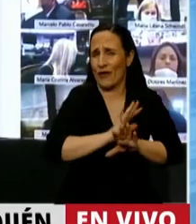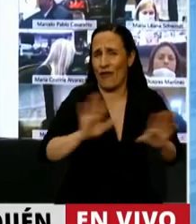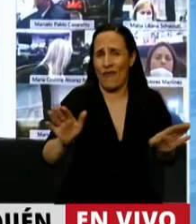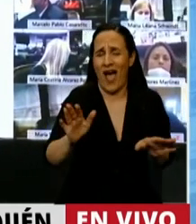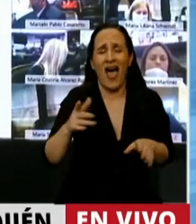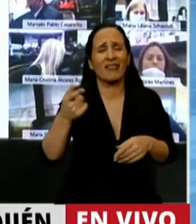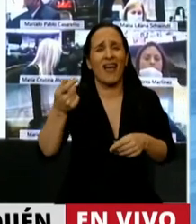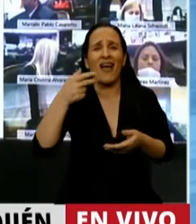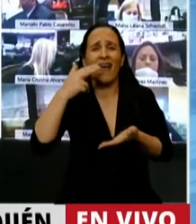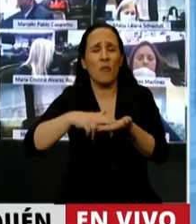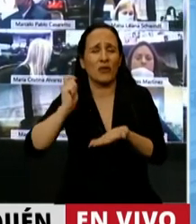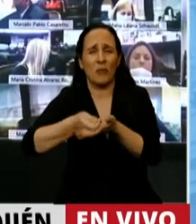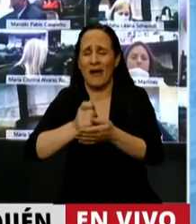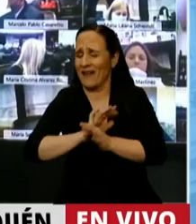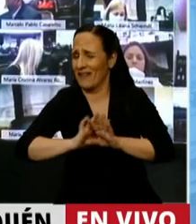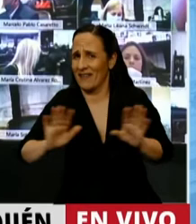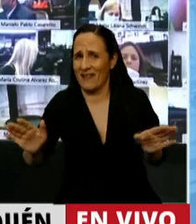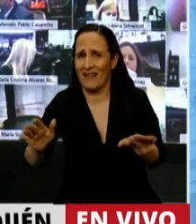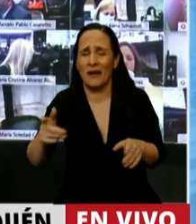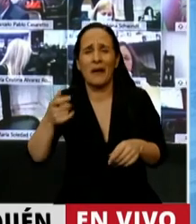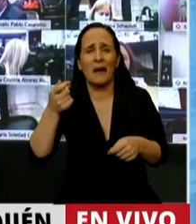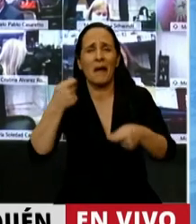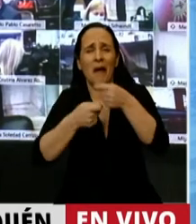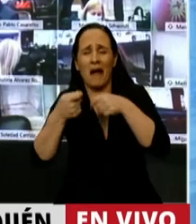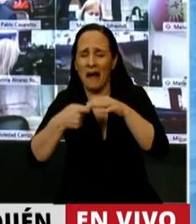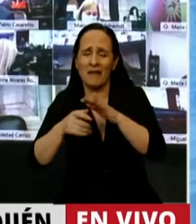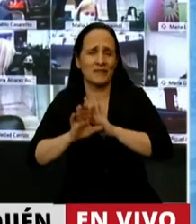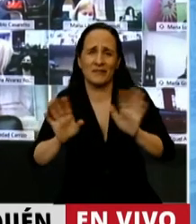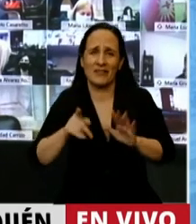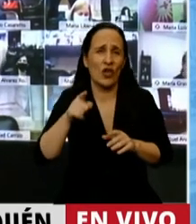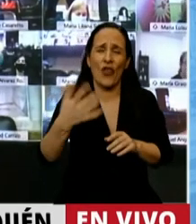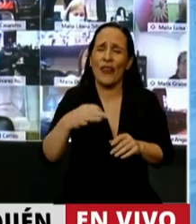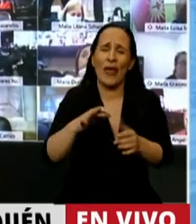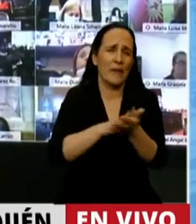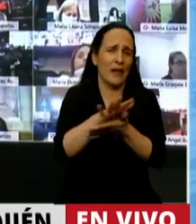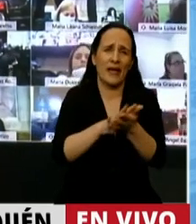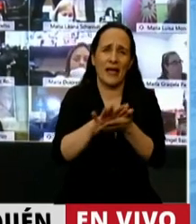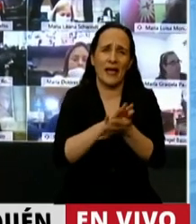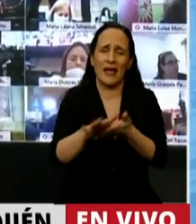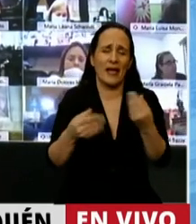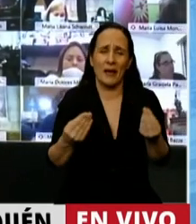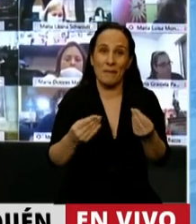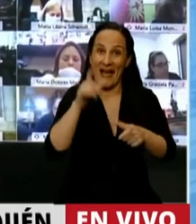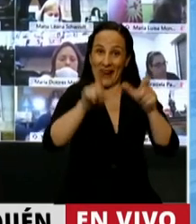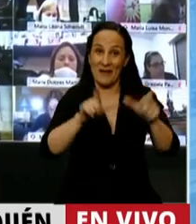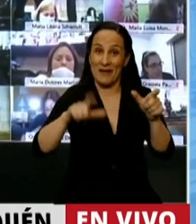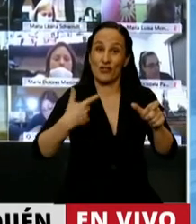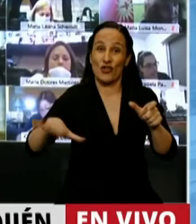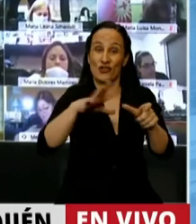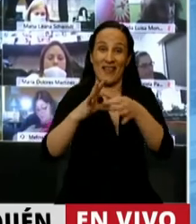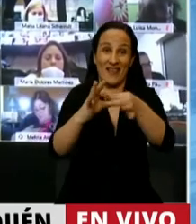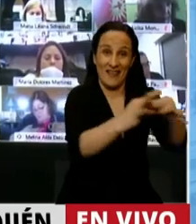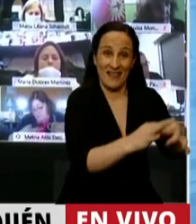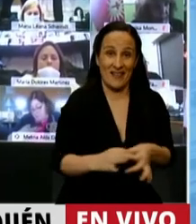contrabando son cuatro sectores que tienen que ser atacados urgentemente para reconstruir el contrato social. También